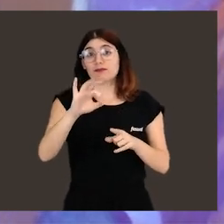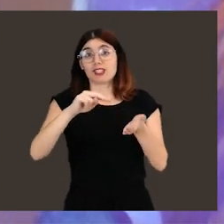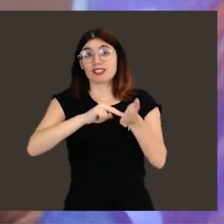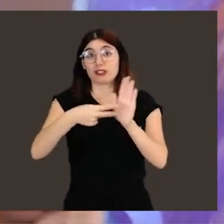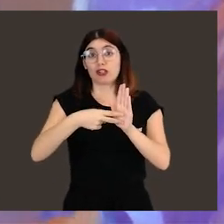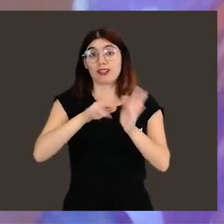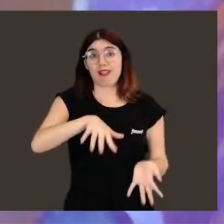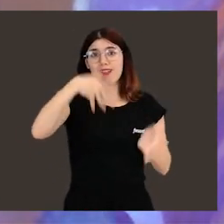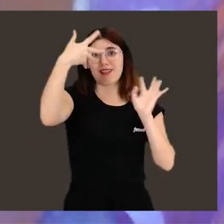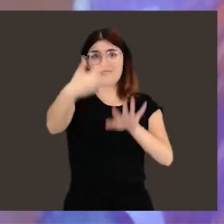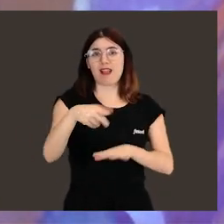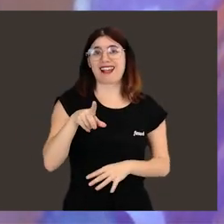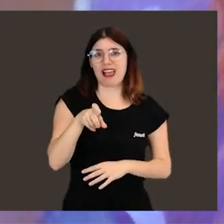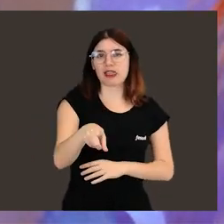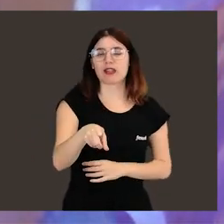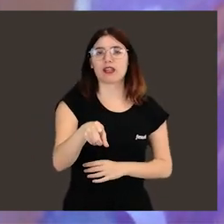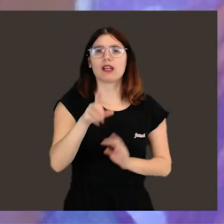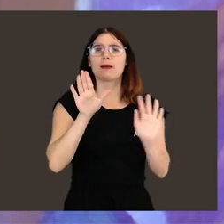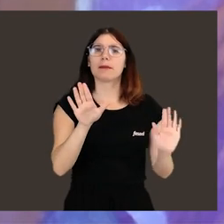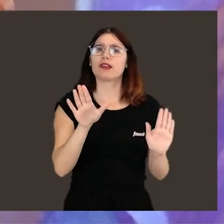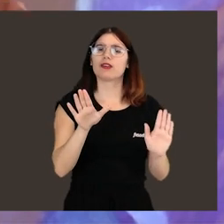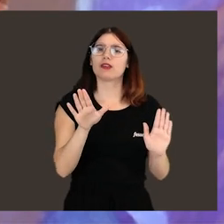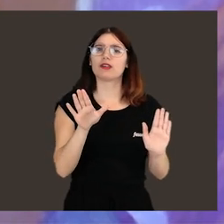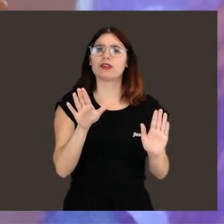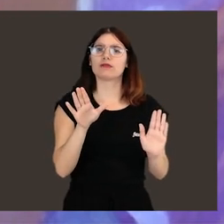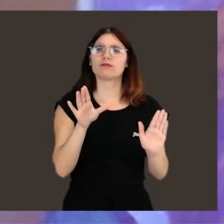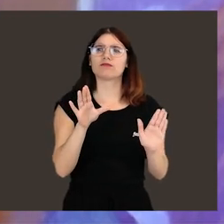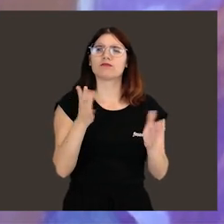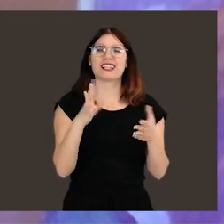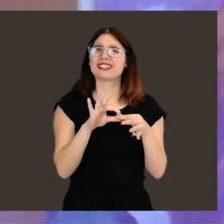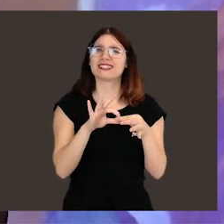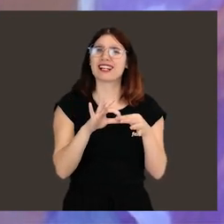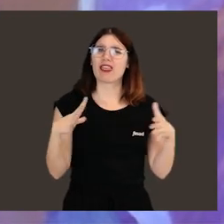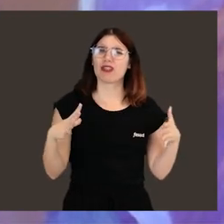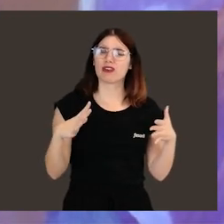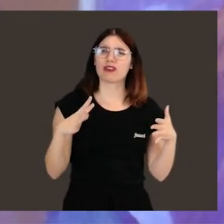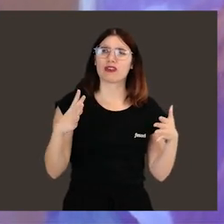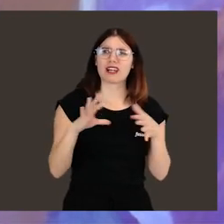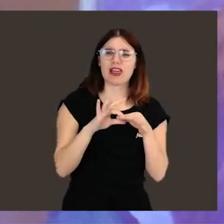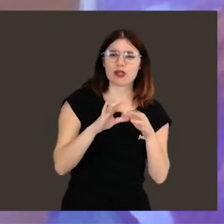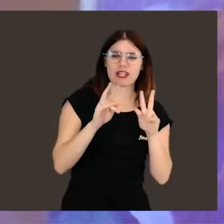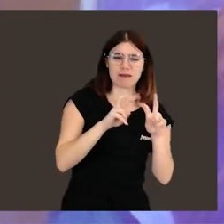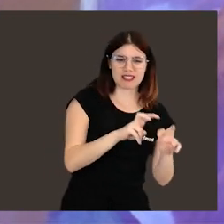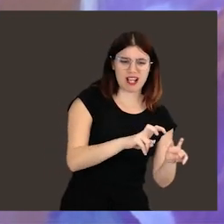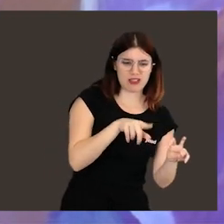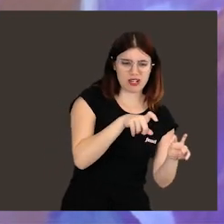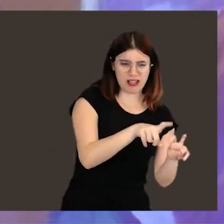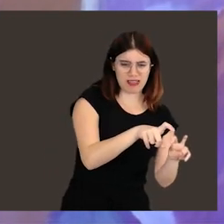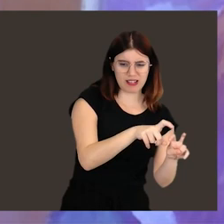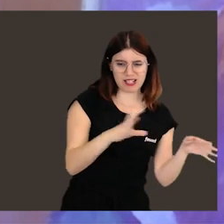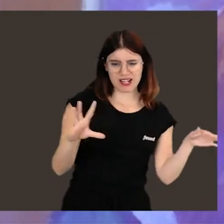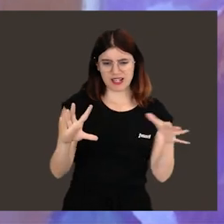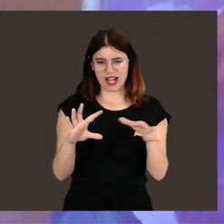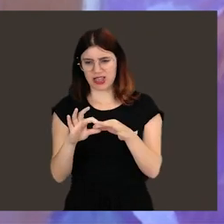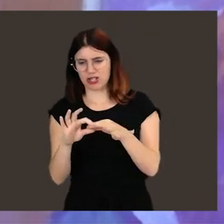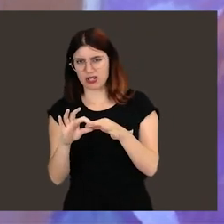aplicabilidad de la biotecnología de la que hablábamos hace un momento. Pero, ¿qué tiene que ver la investigación